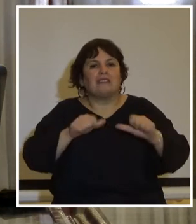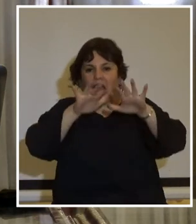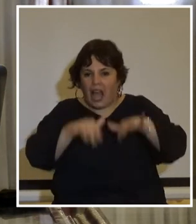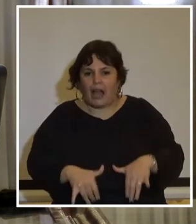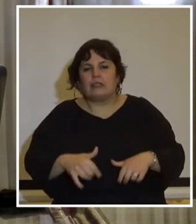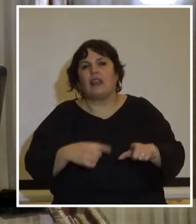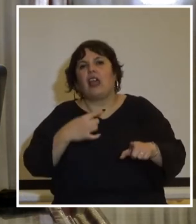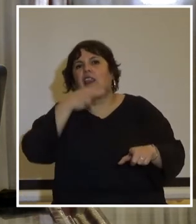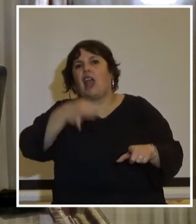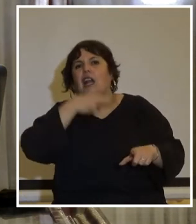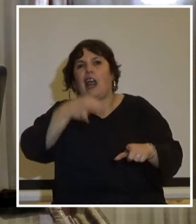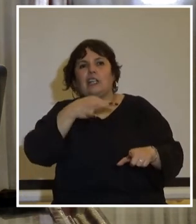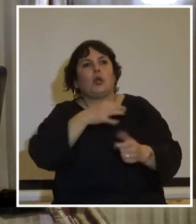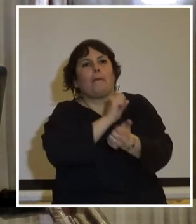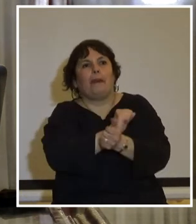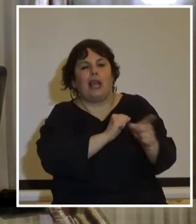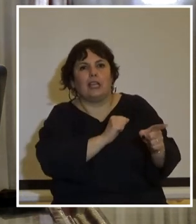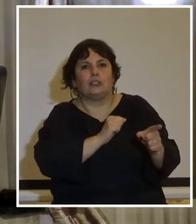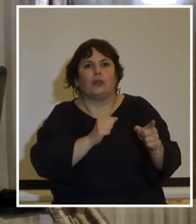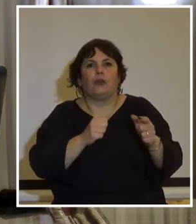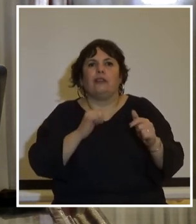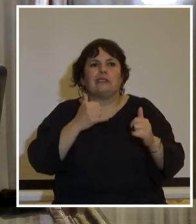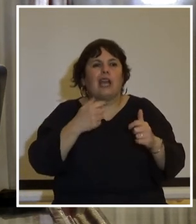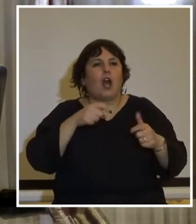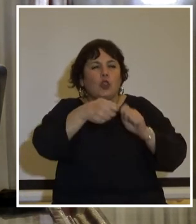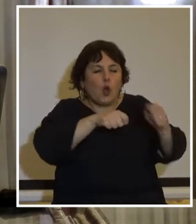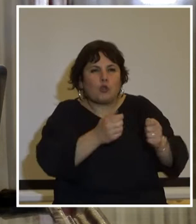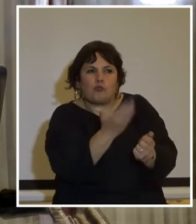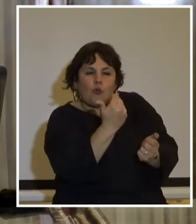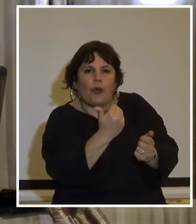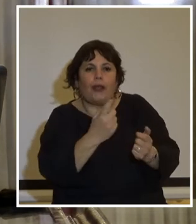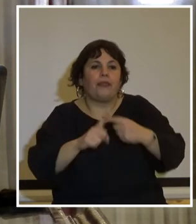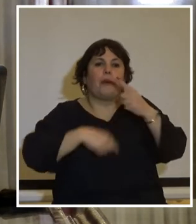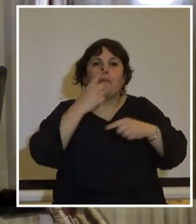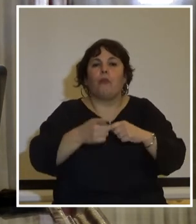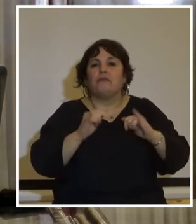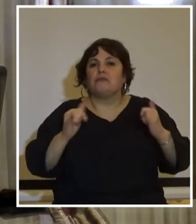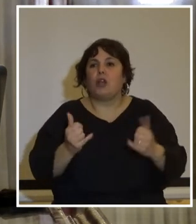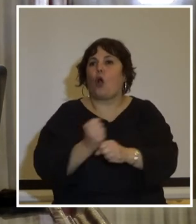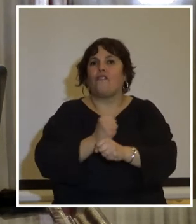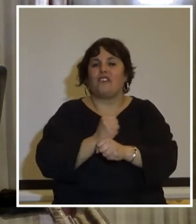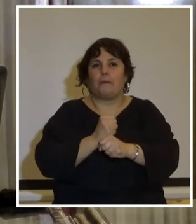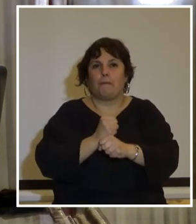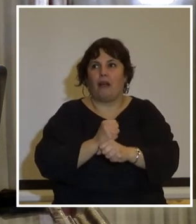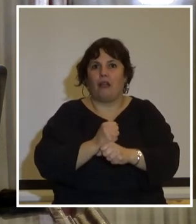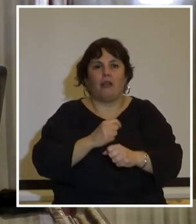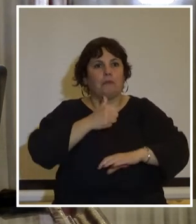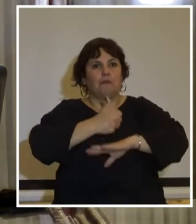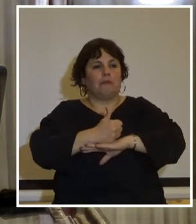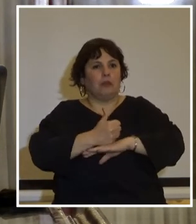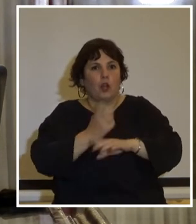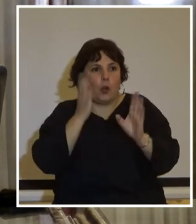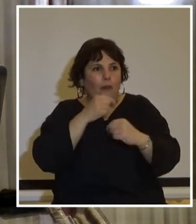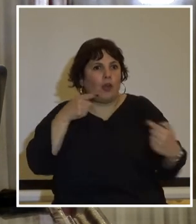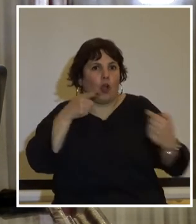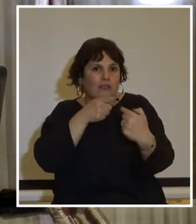supuestas declaraciones de los detenidos arrancadas bajo tortura las que luego eran confirmadas ante un juez militar frente al que no cabía la posibilidad de